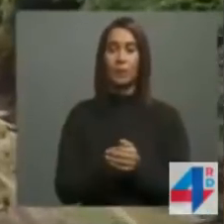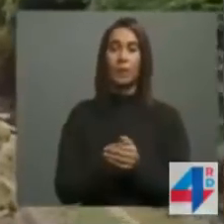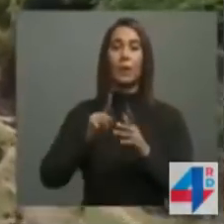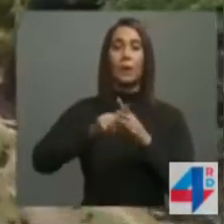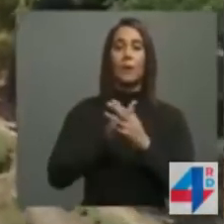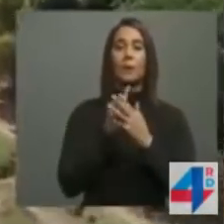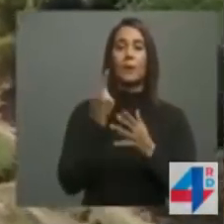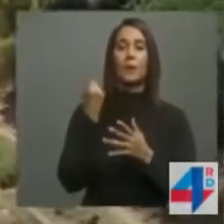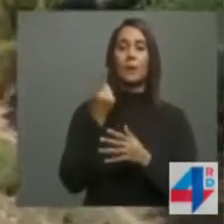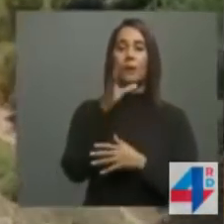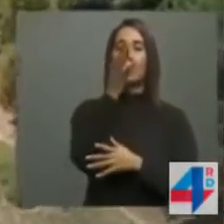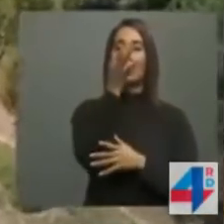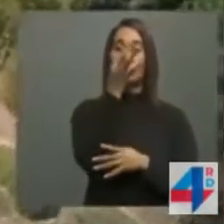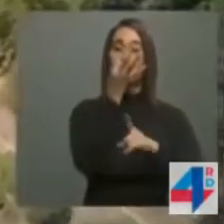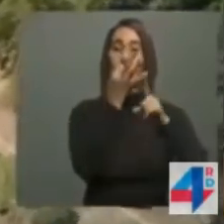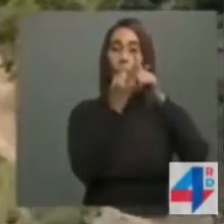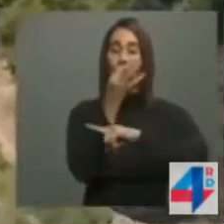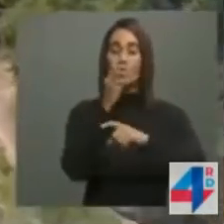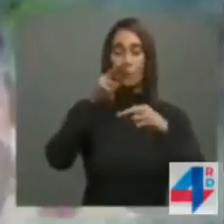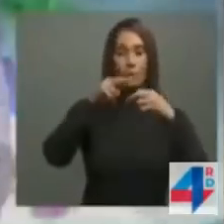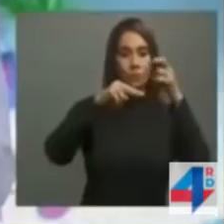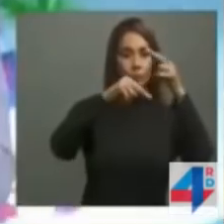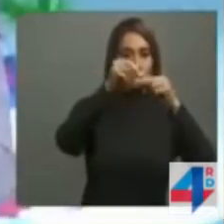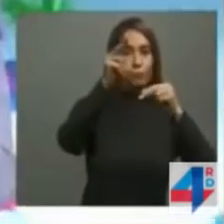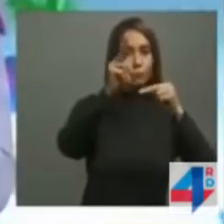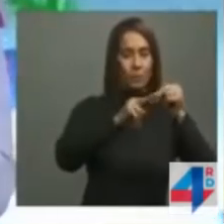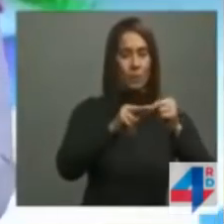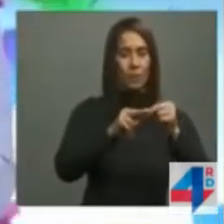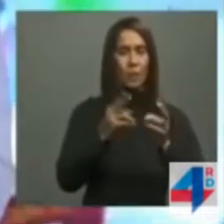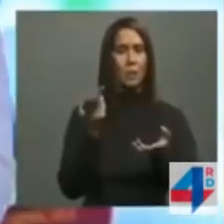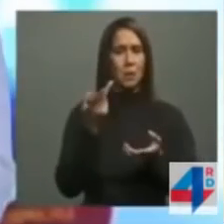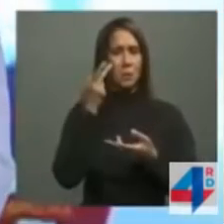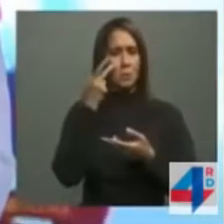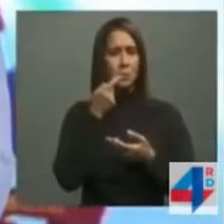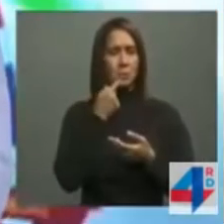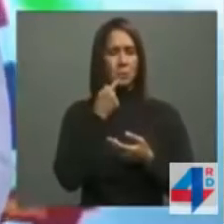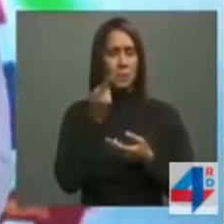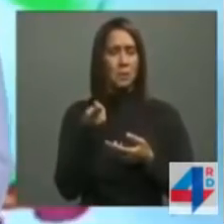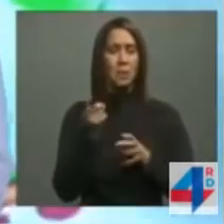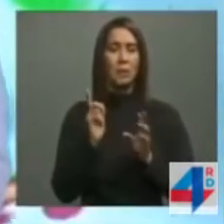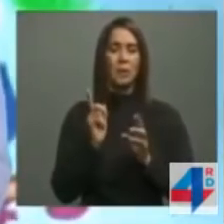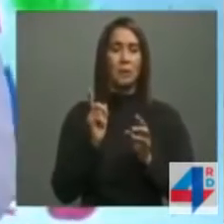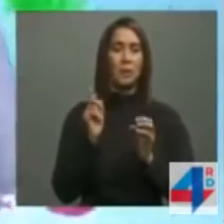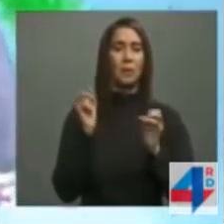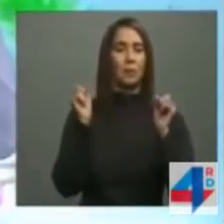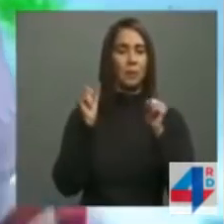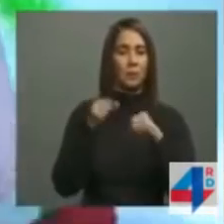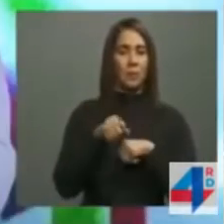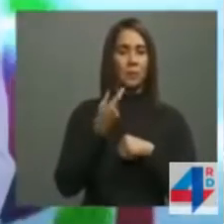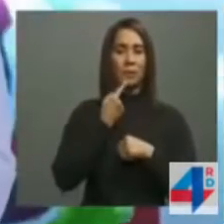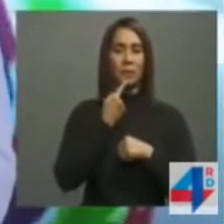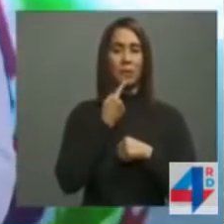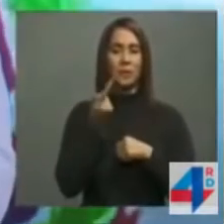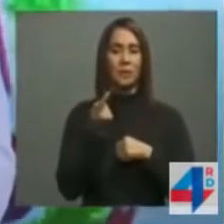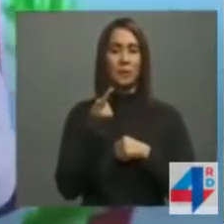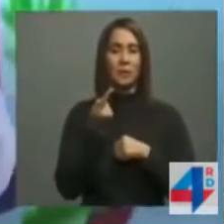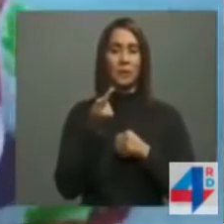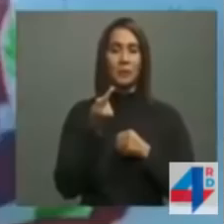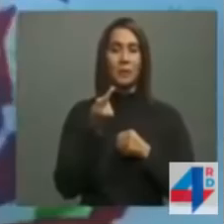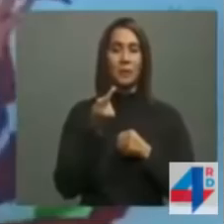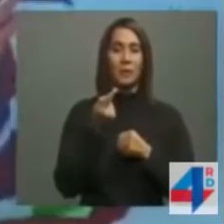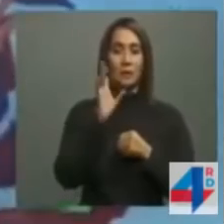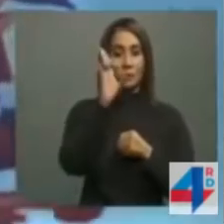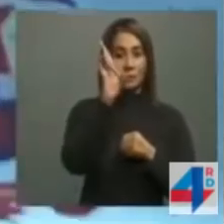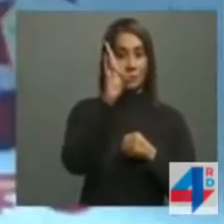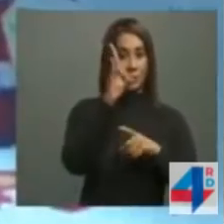duración de nueve meses, aunque tengo informado de manera no oficial que dicen los contratistas